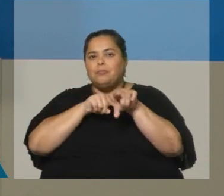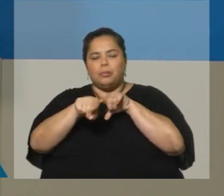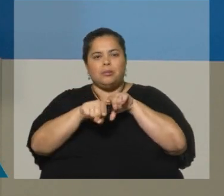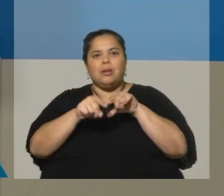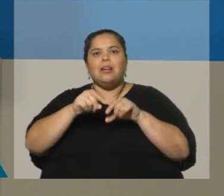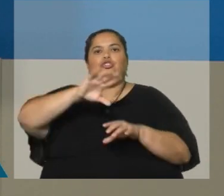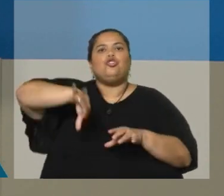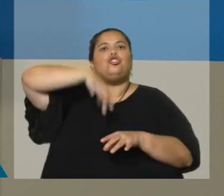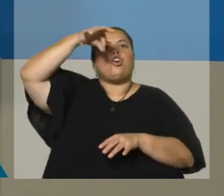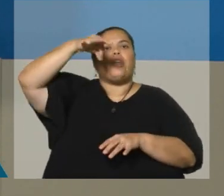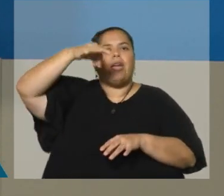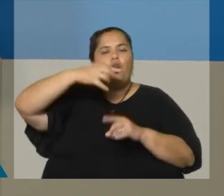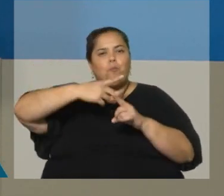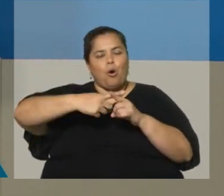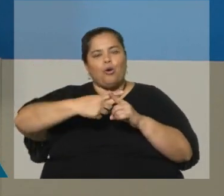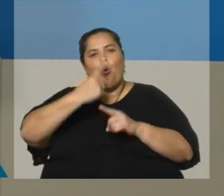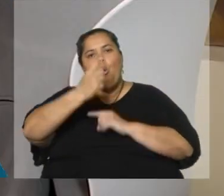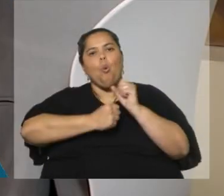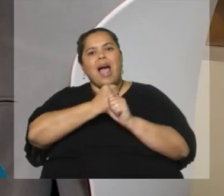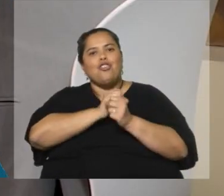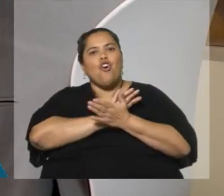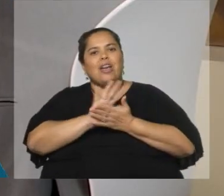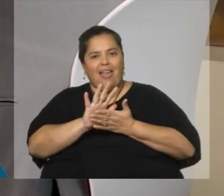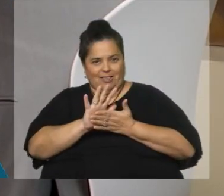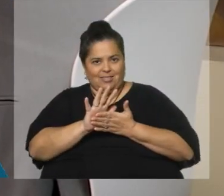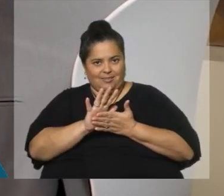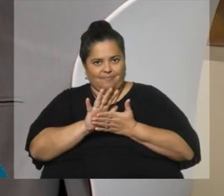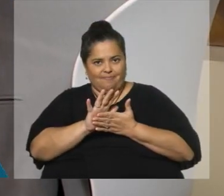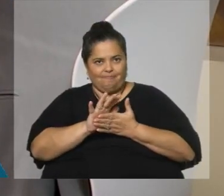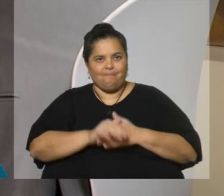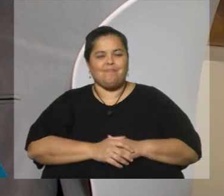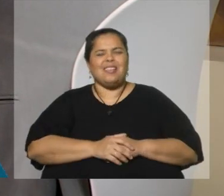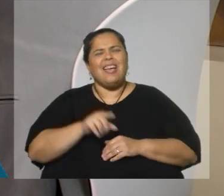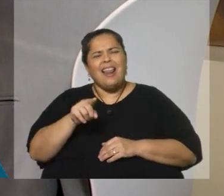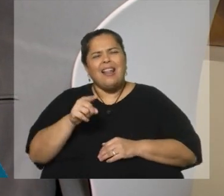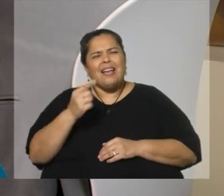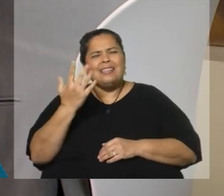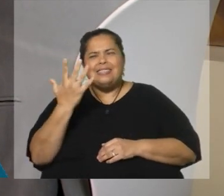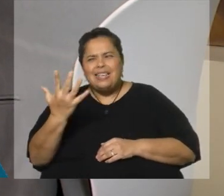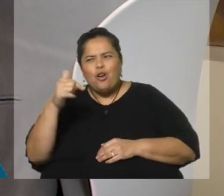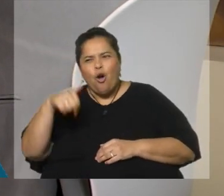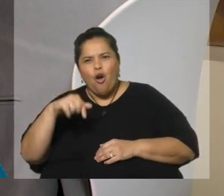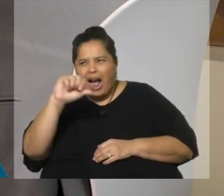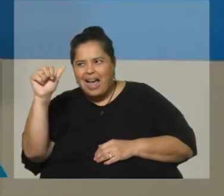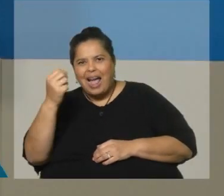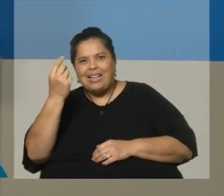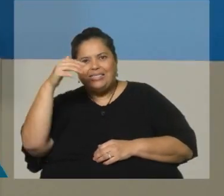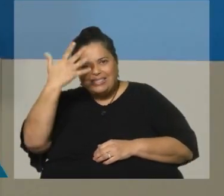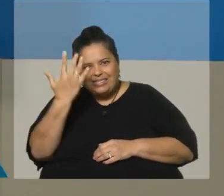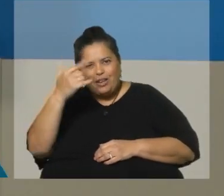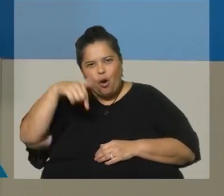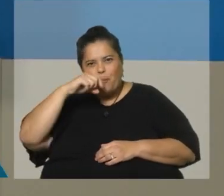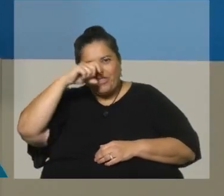por ese año gratis de UTE, digamos. Son cinco de ese sorteo, ¿cuánto eran todos? ¿Eran cinco para Montevideo? Son cinco en Montevideo y luego uno por